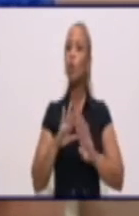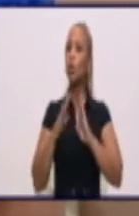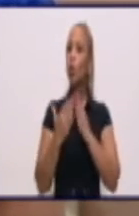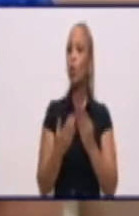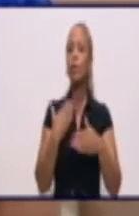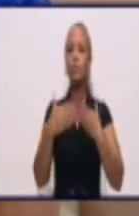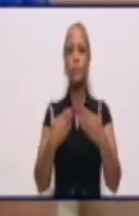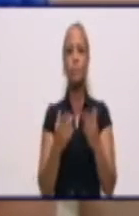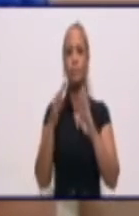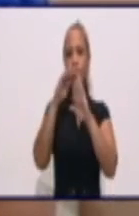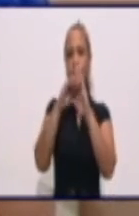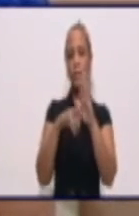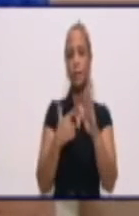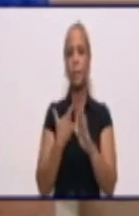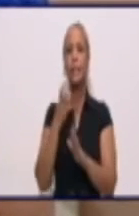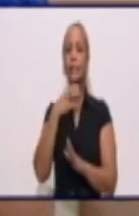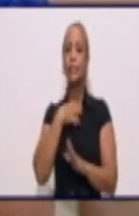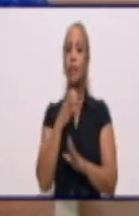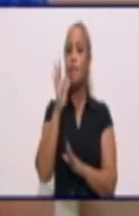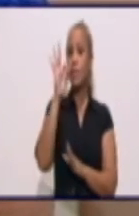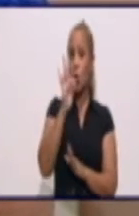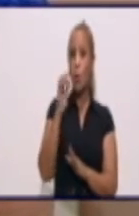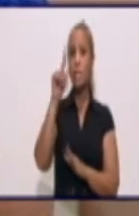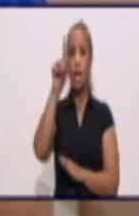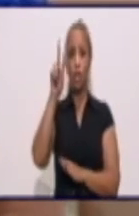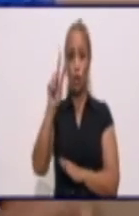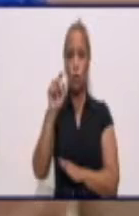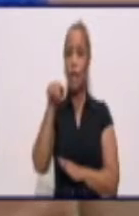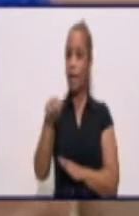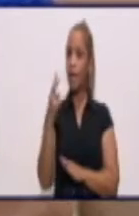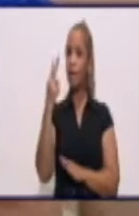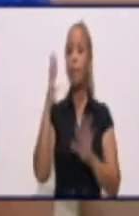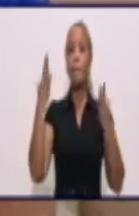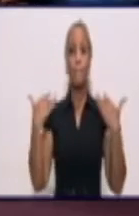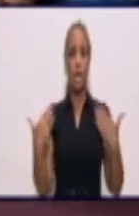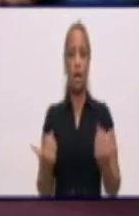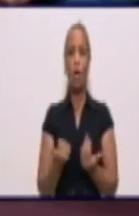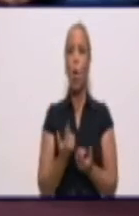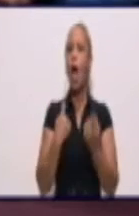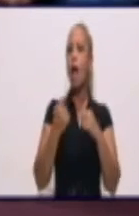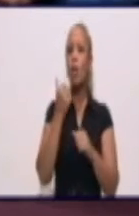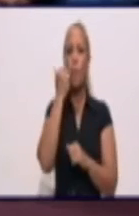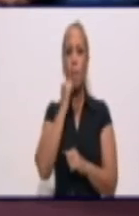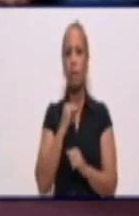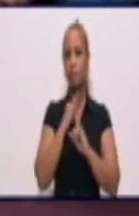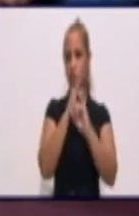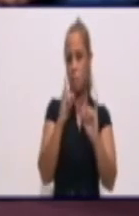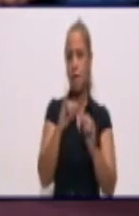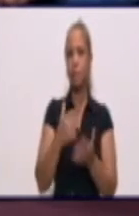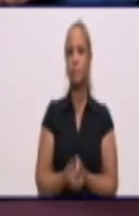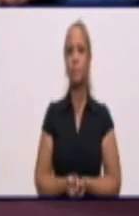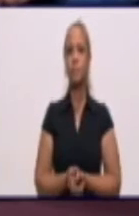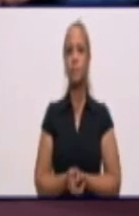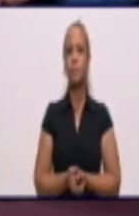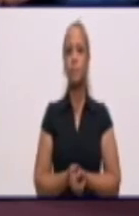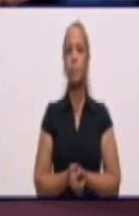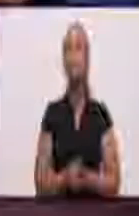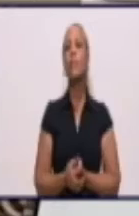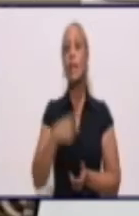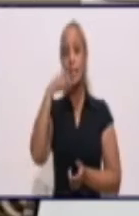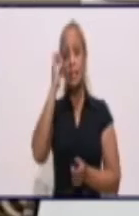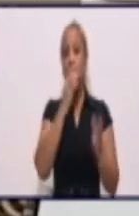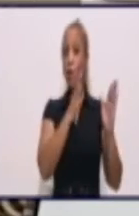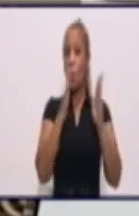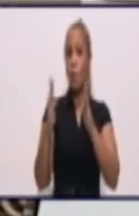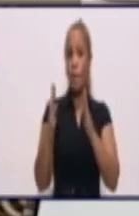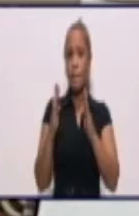lo que va a pasar con Frecuencia 12 en este verano. ¿Algo más que quieras compartir con nosotros? Bueno, va a haber una sección el